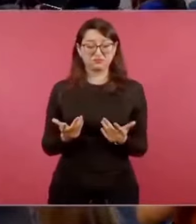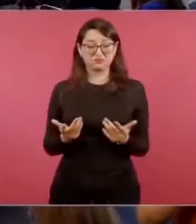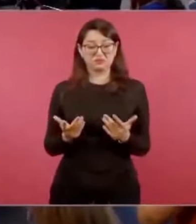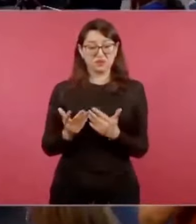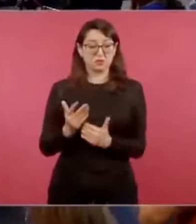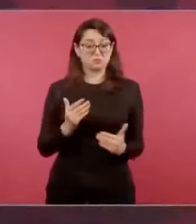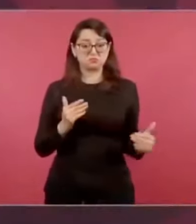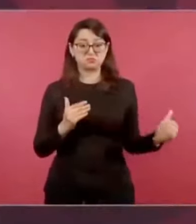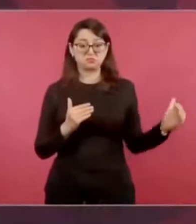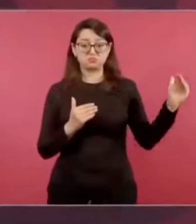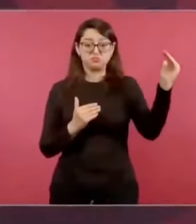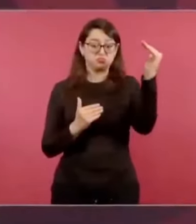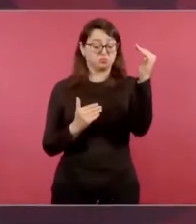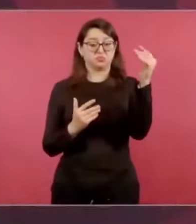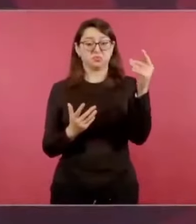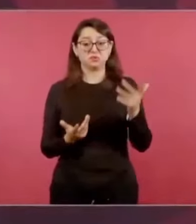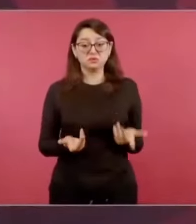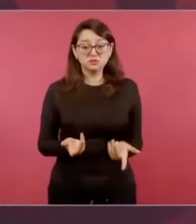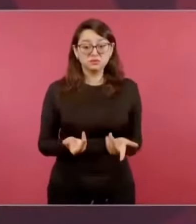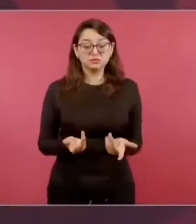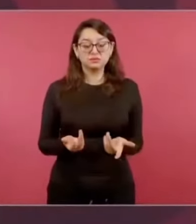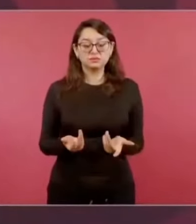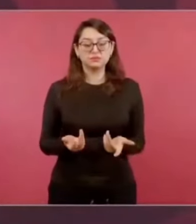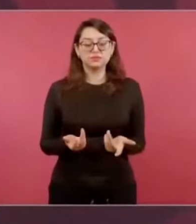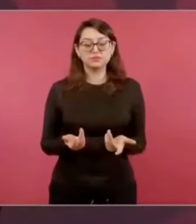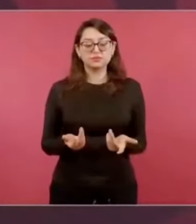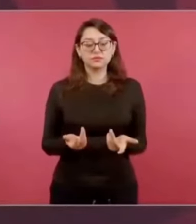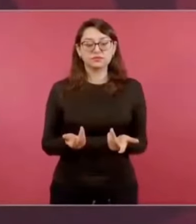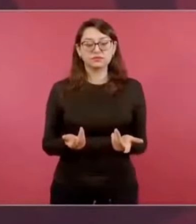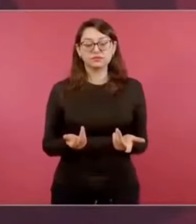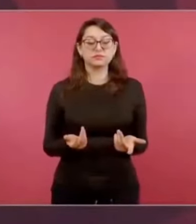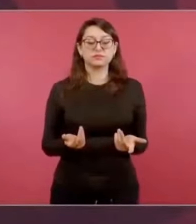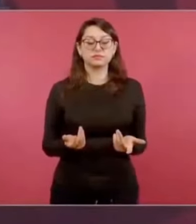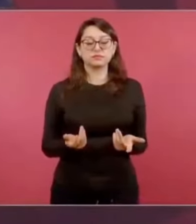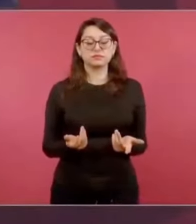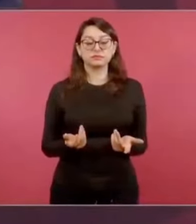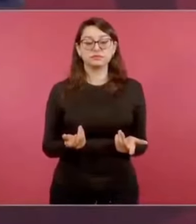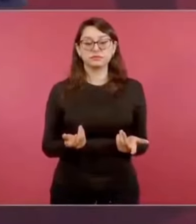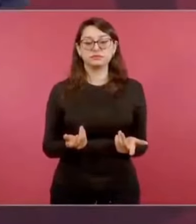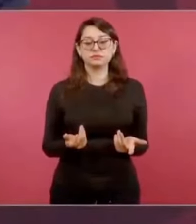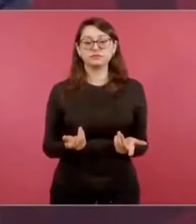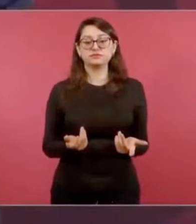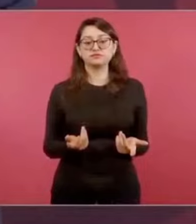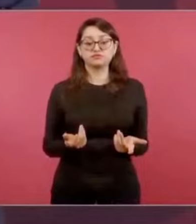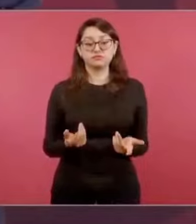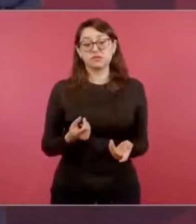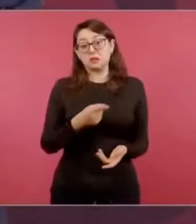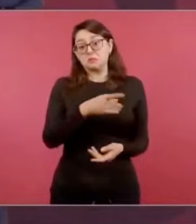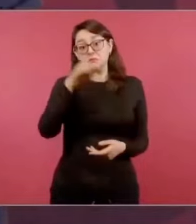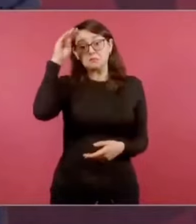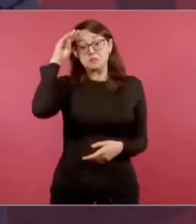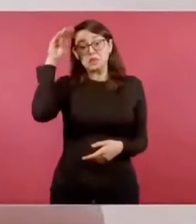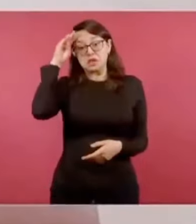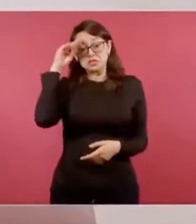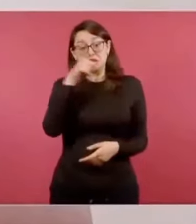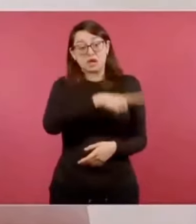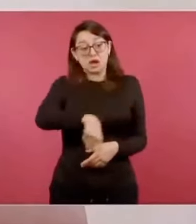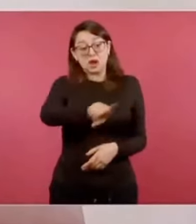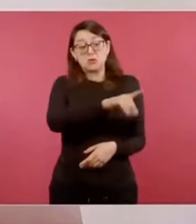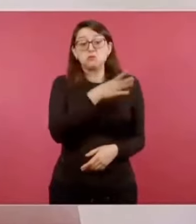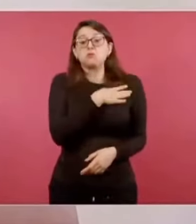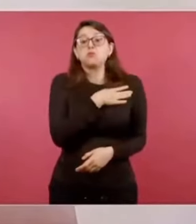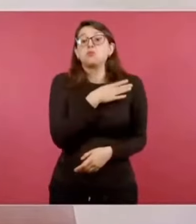y ellos son gente decente, gente de bien